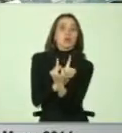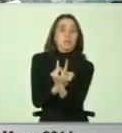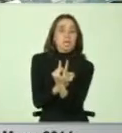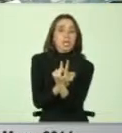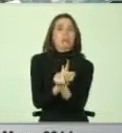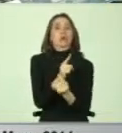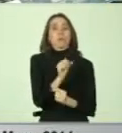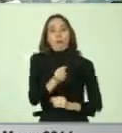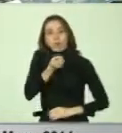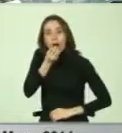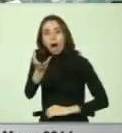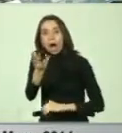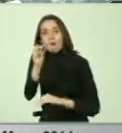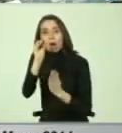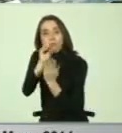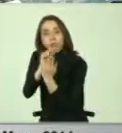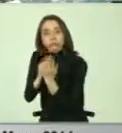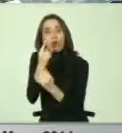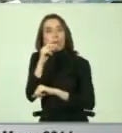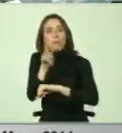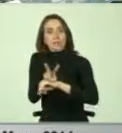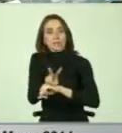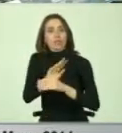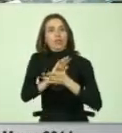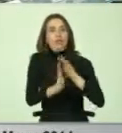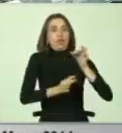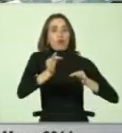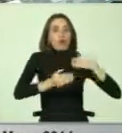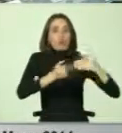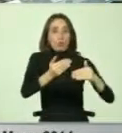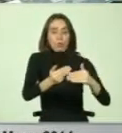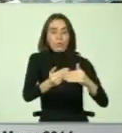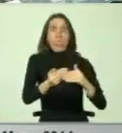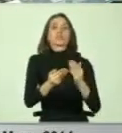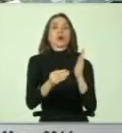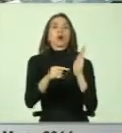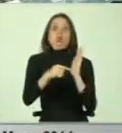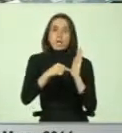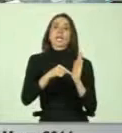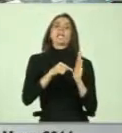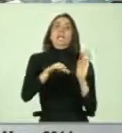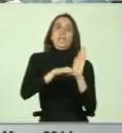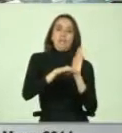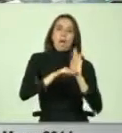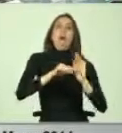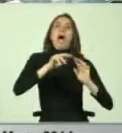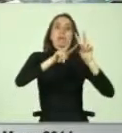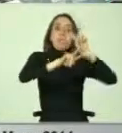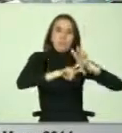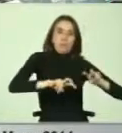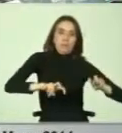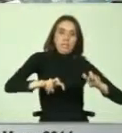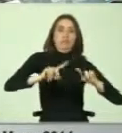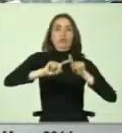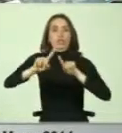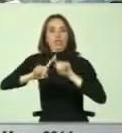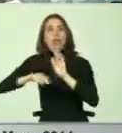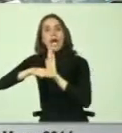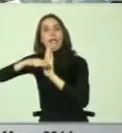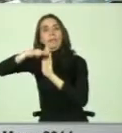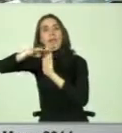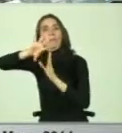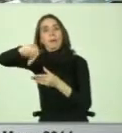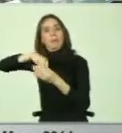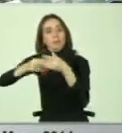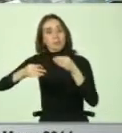declaración como testigos, en todos los procedimientos judiciales con inclusión en la etapa de investigación y otras etapas preliminares. Por otro lado,